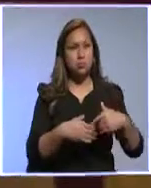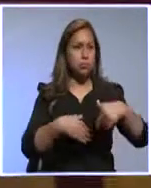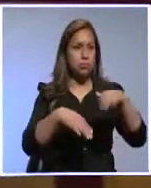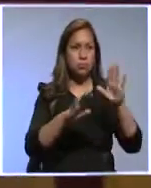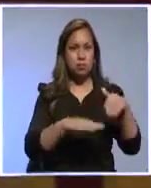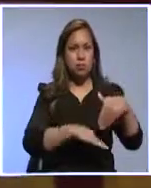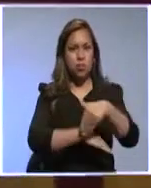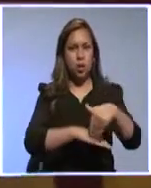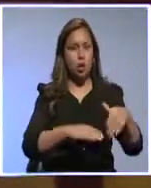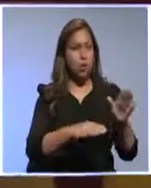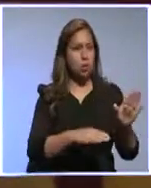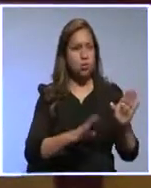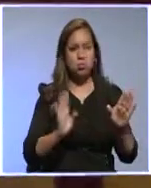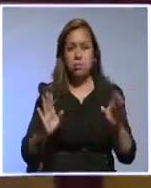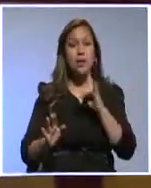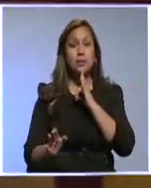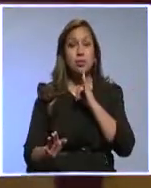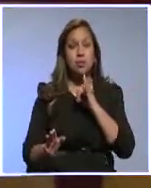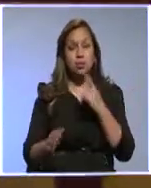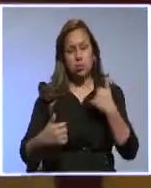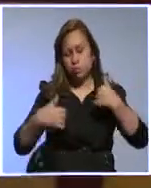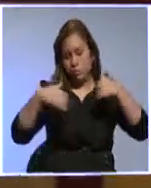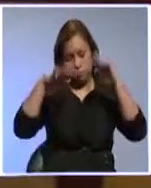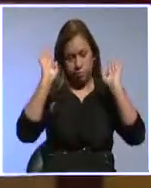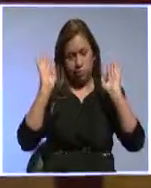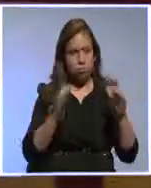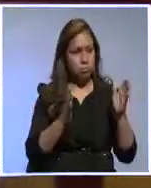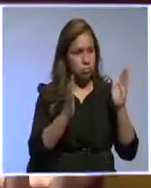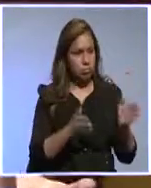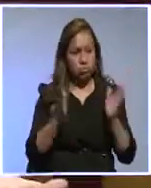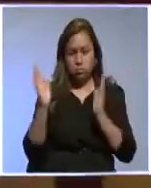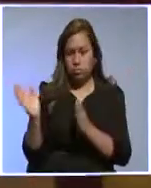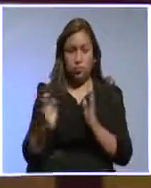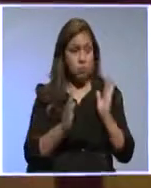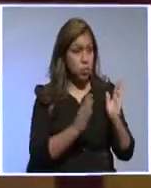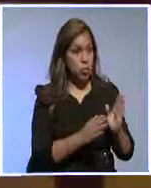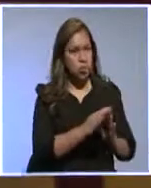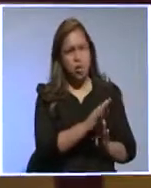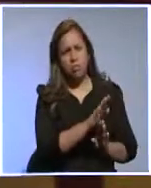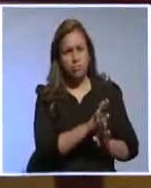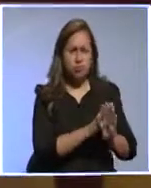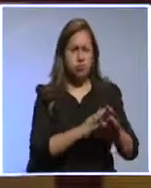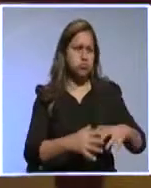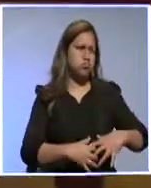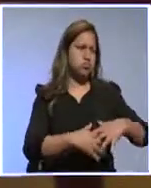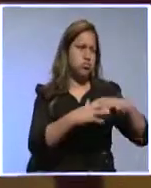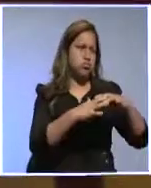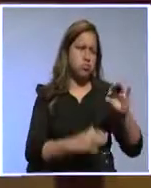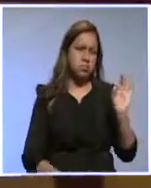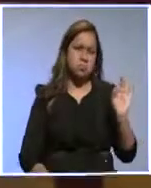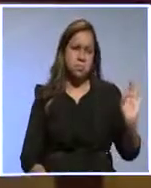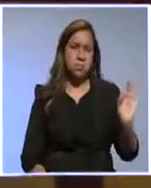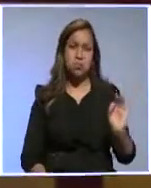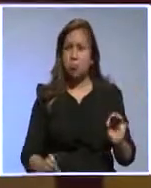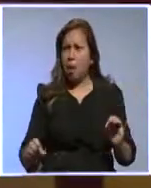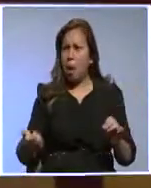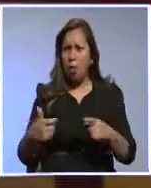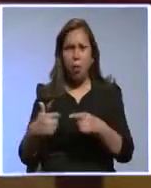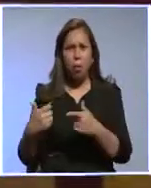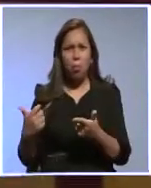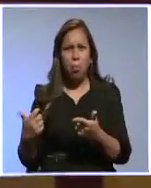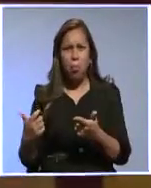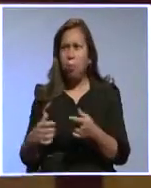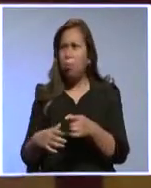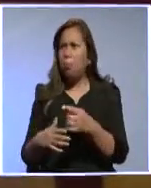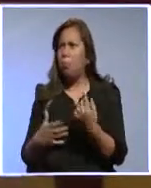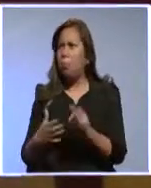en Estados Unidos, que por qué una ha tenido éxito y por qué la otra no ha tenido tanto éxito, es que una